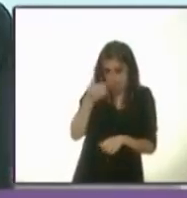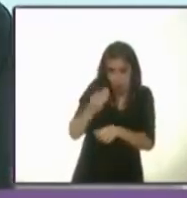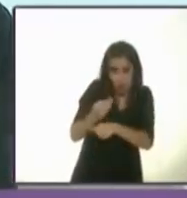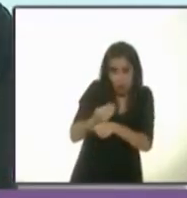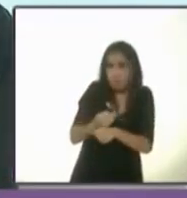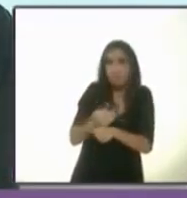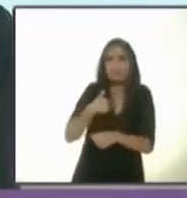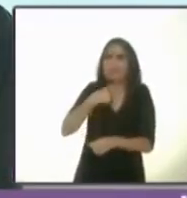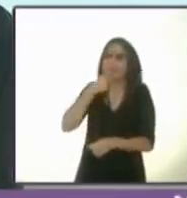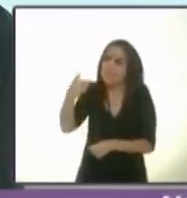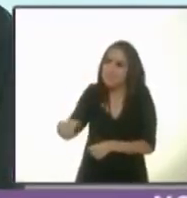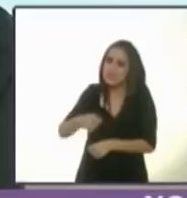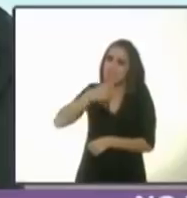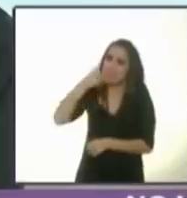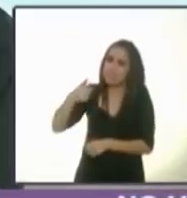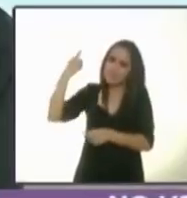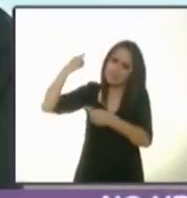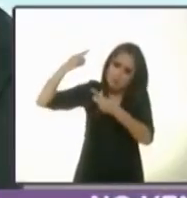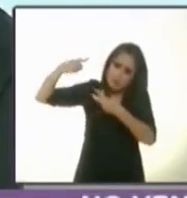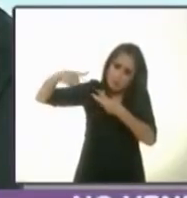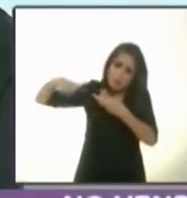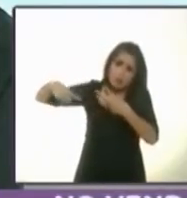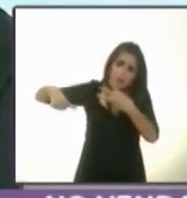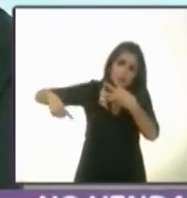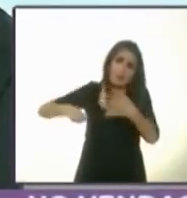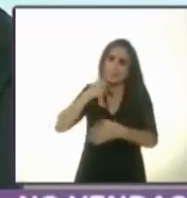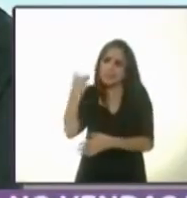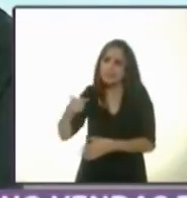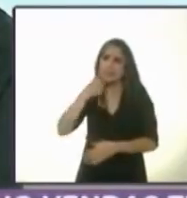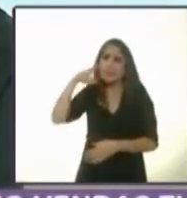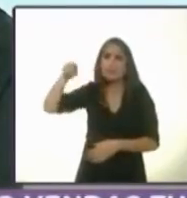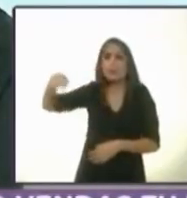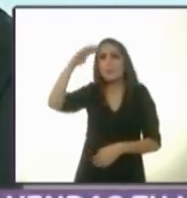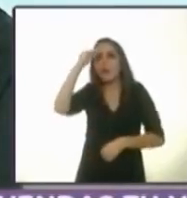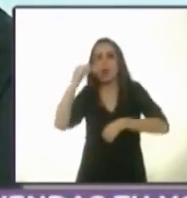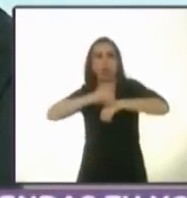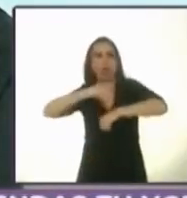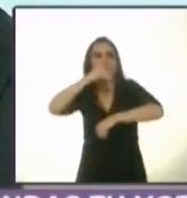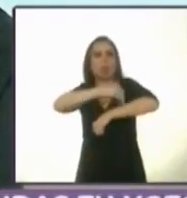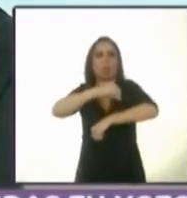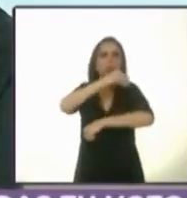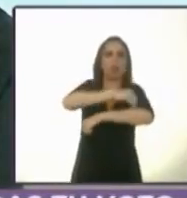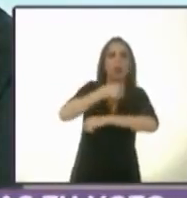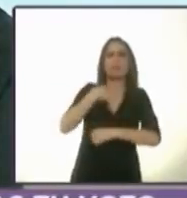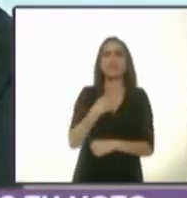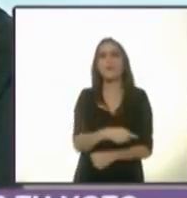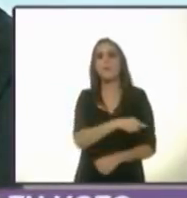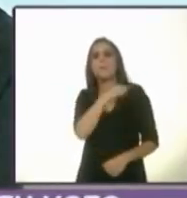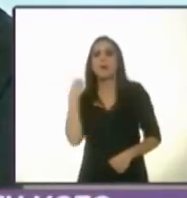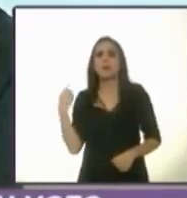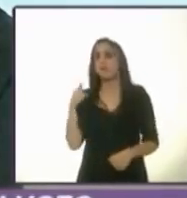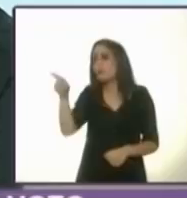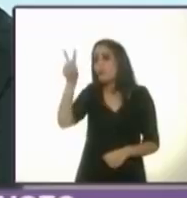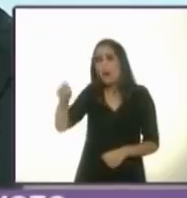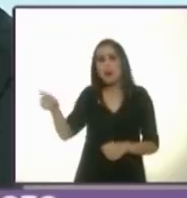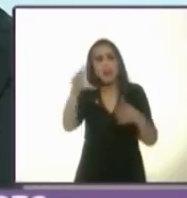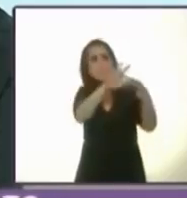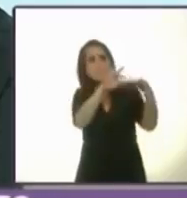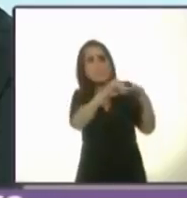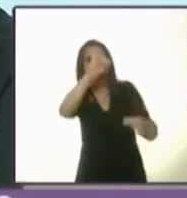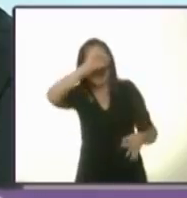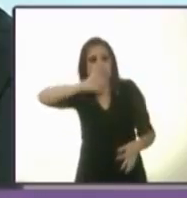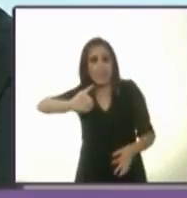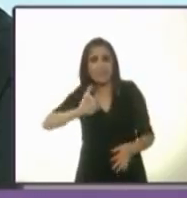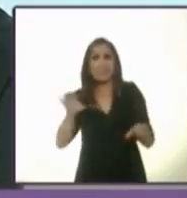he dicho, lo he dicho en diferentes declaraciones. Lo que estás haciendo es justificar tu derrota, porque no vas a poder explicarle a tu jefe